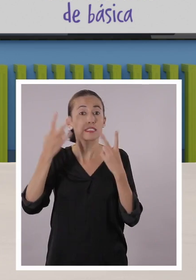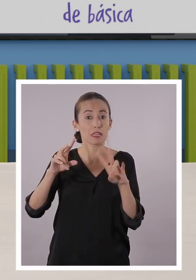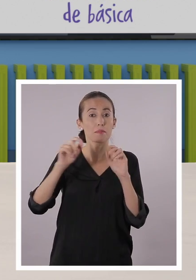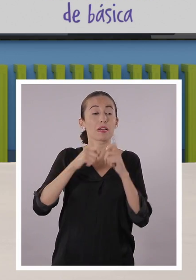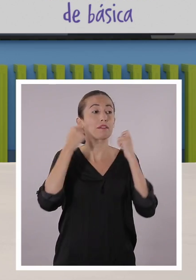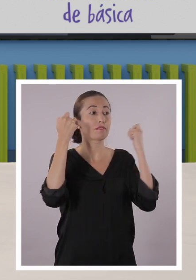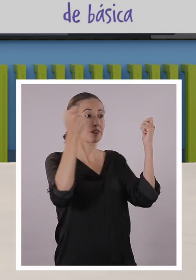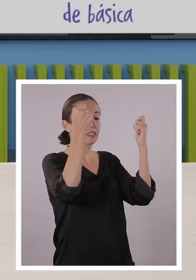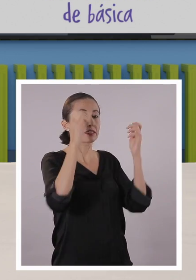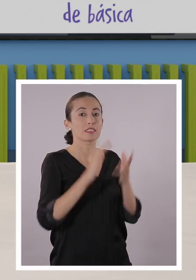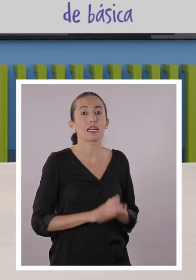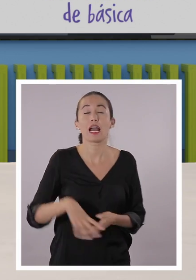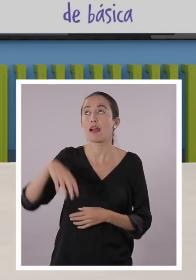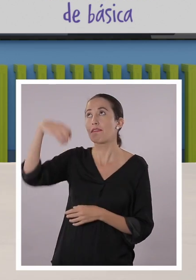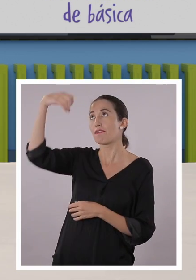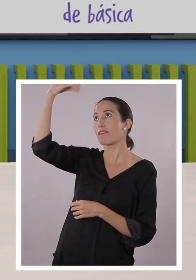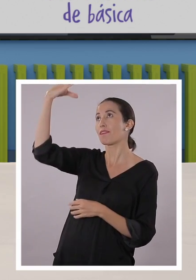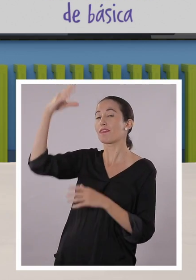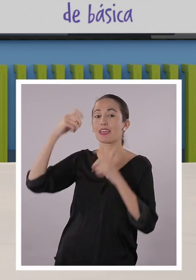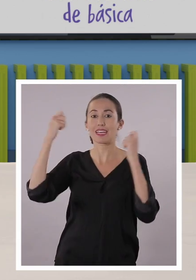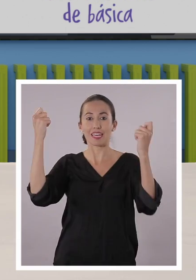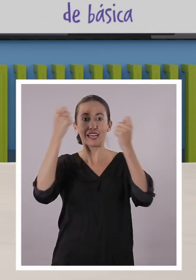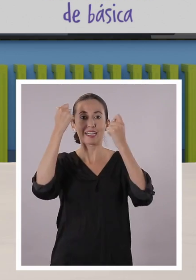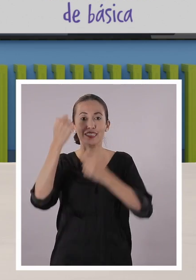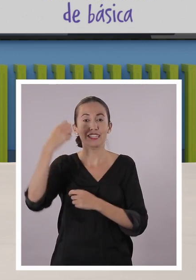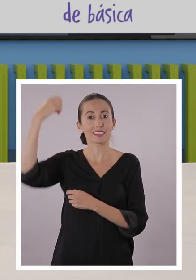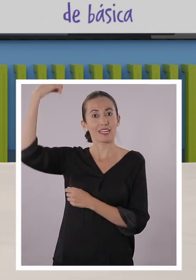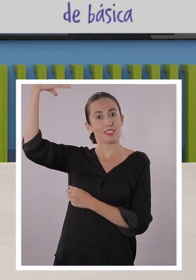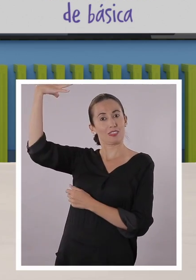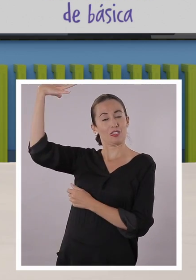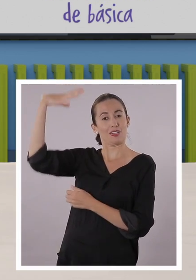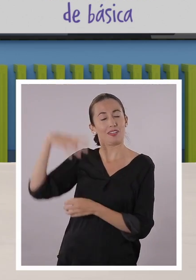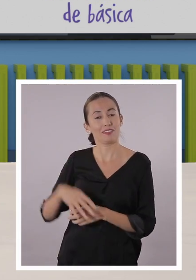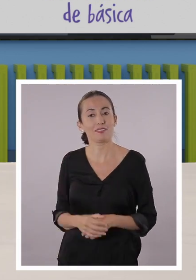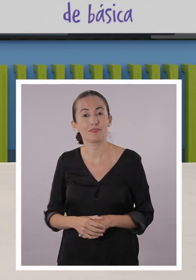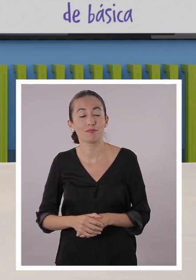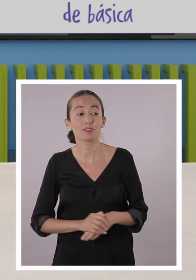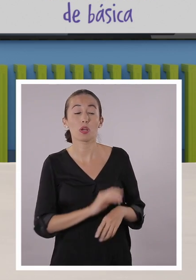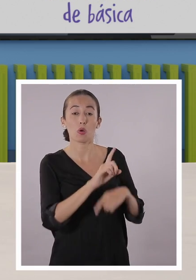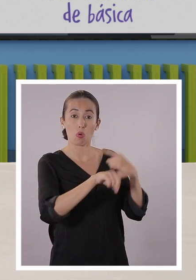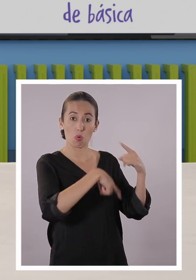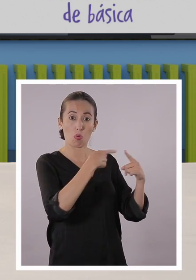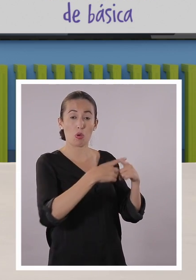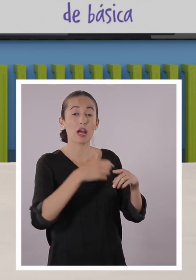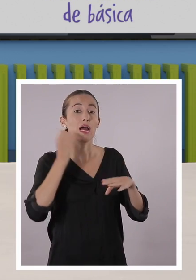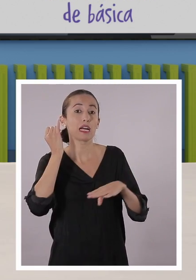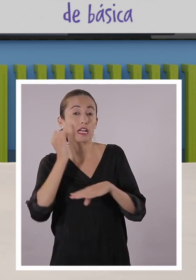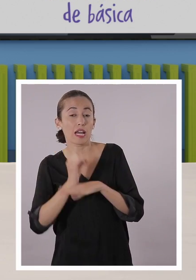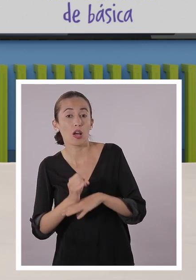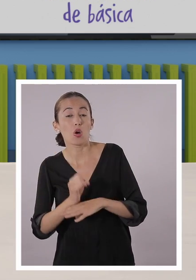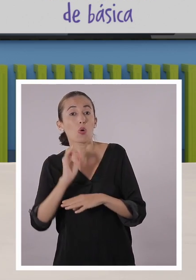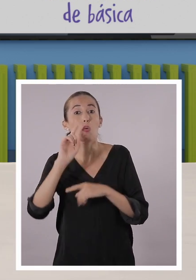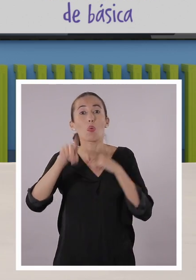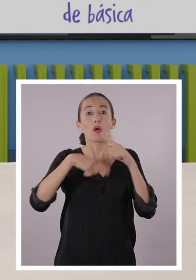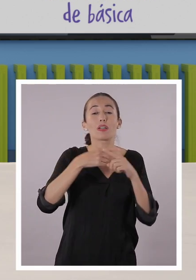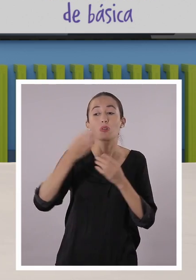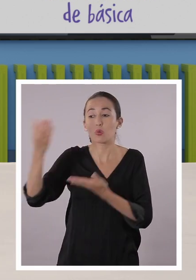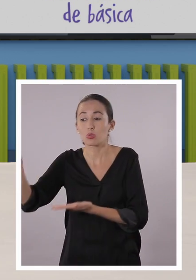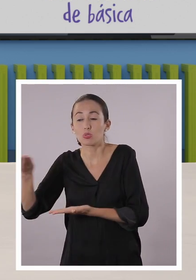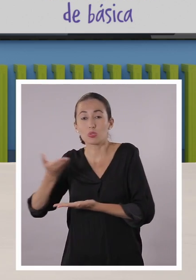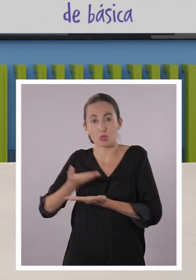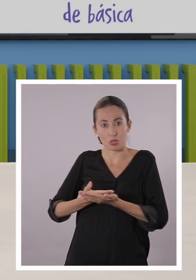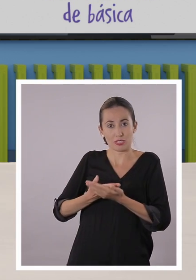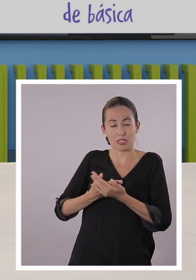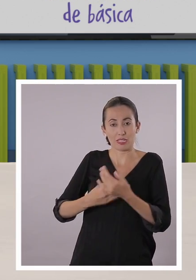esas fechas, ¿qué cosas, Santi? El Inti Rain y las diferentes variaciones de Inti Rain. Cuando llegó la Iglesia Católica, los indígenas